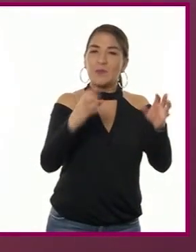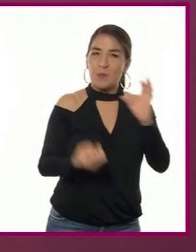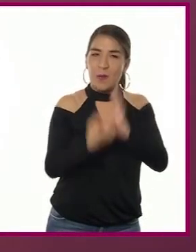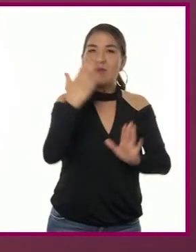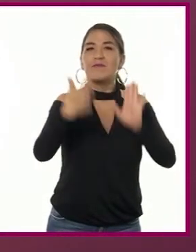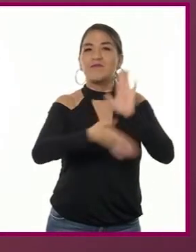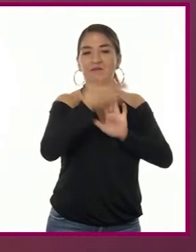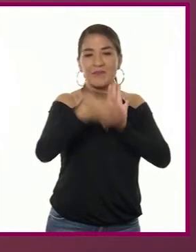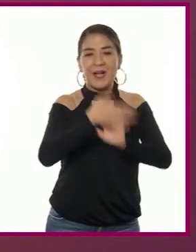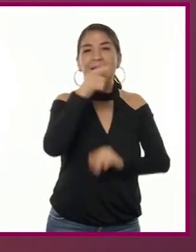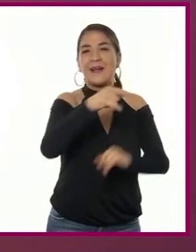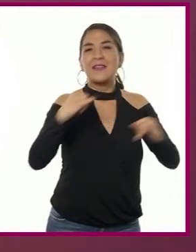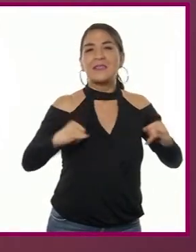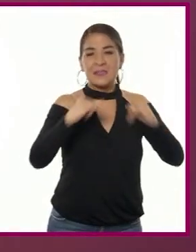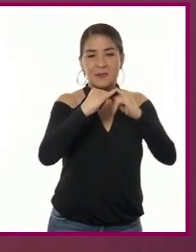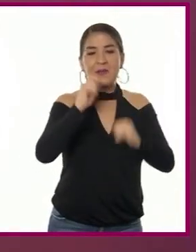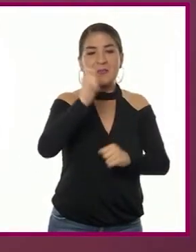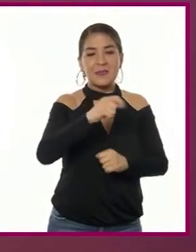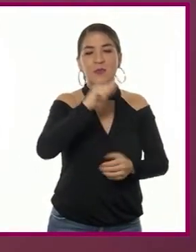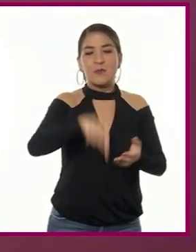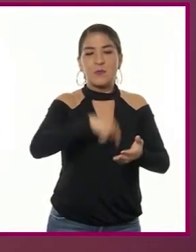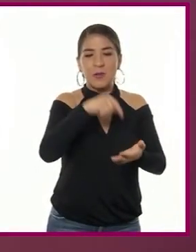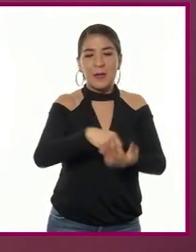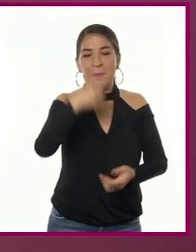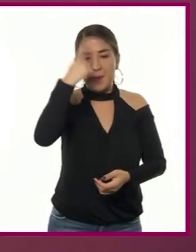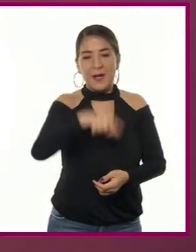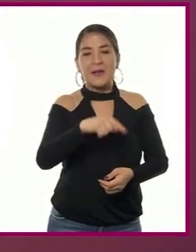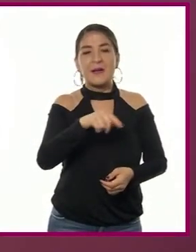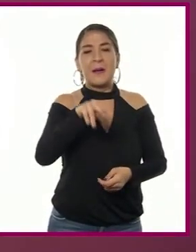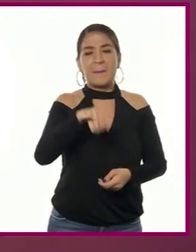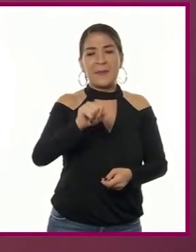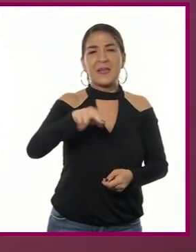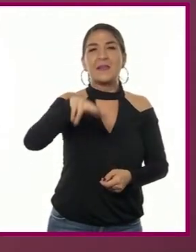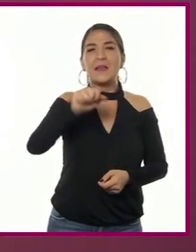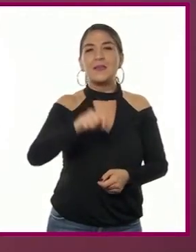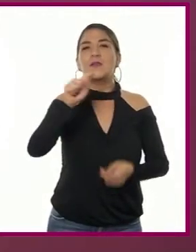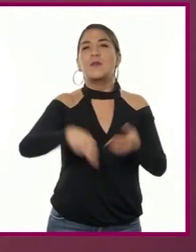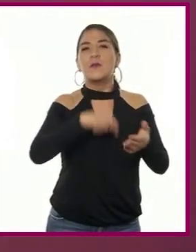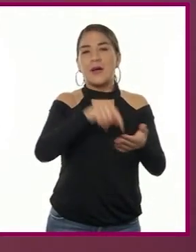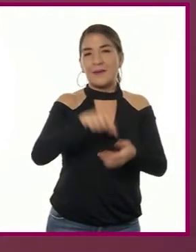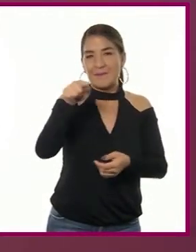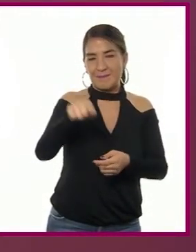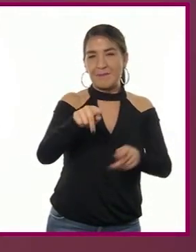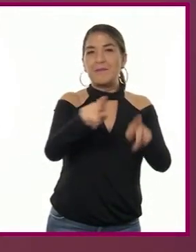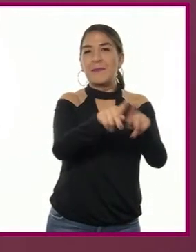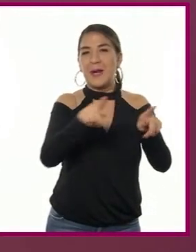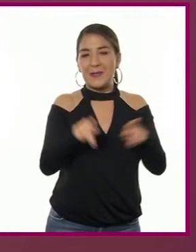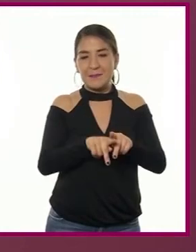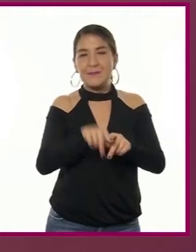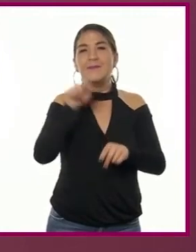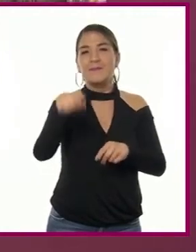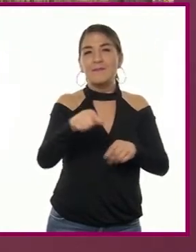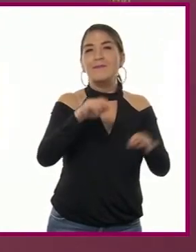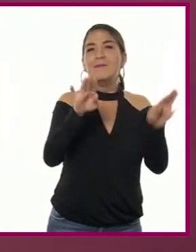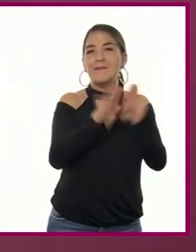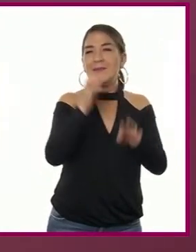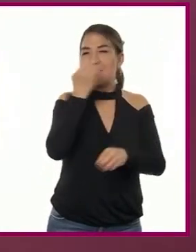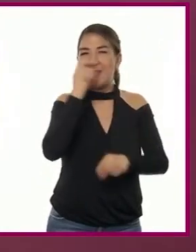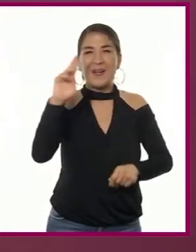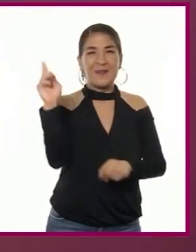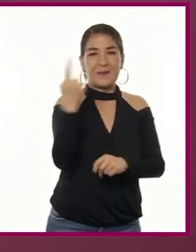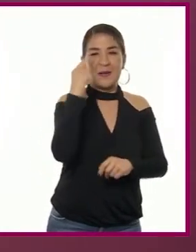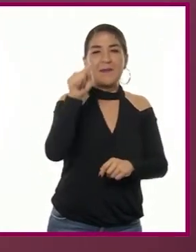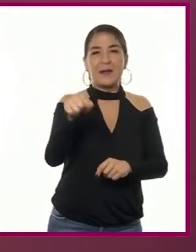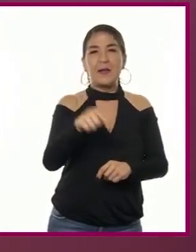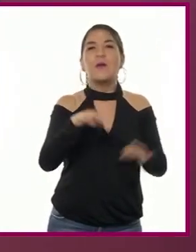apoyaron esta actividad, como el Real Seminario de Minas, que ocupó el Palacio de Minería, en la Ciudad de México. Los